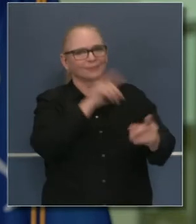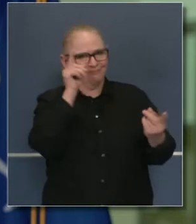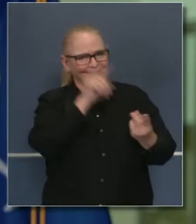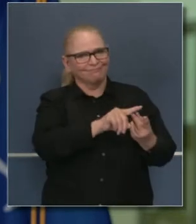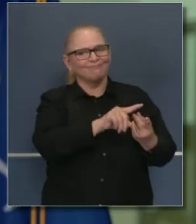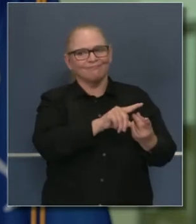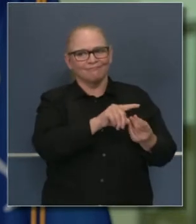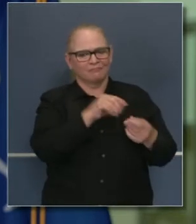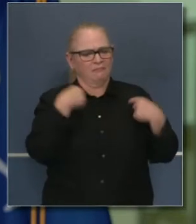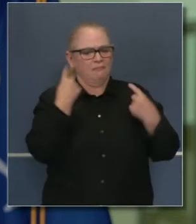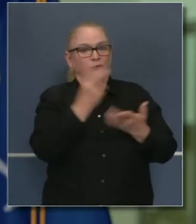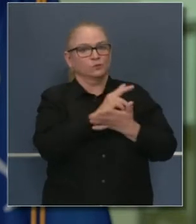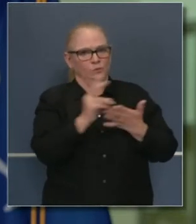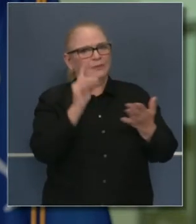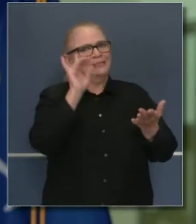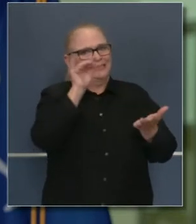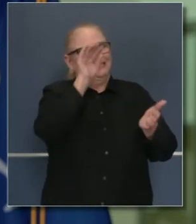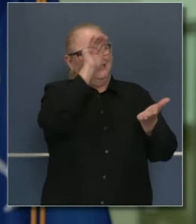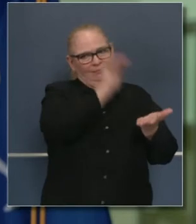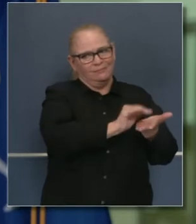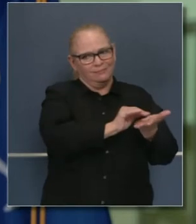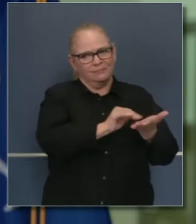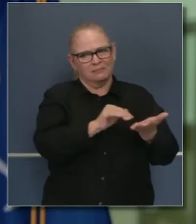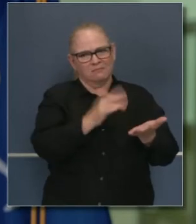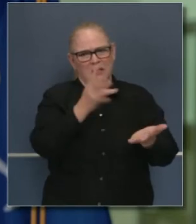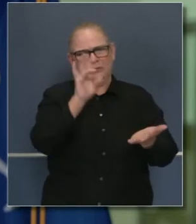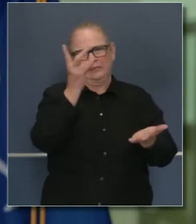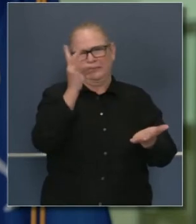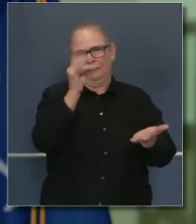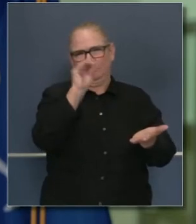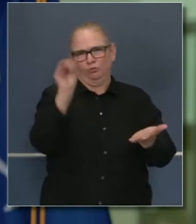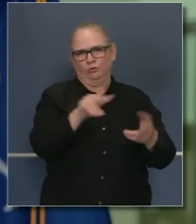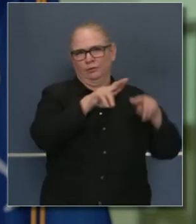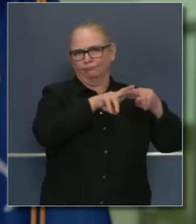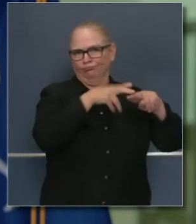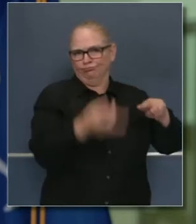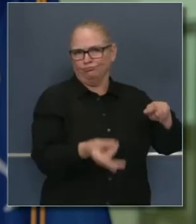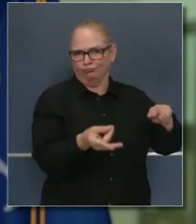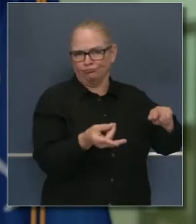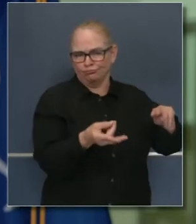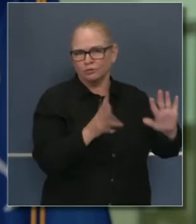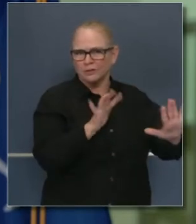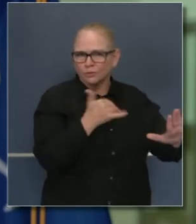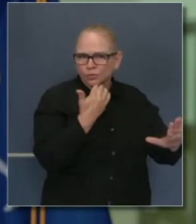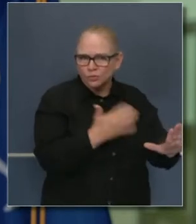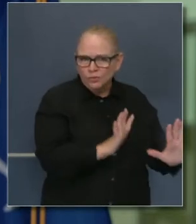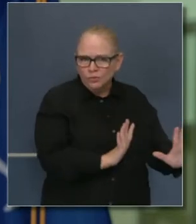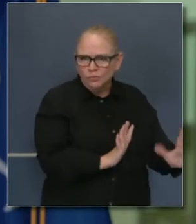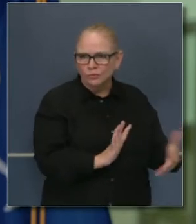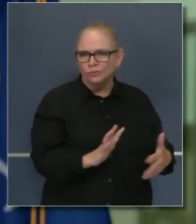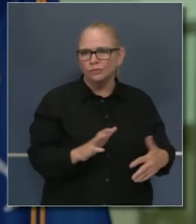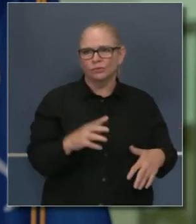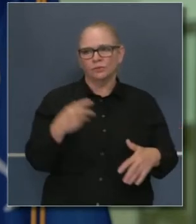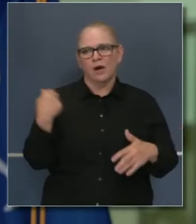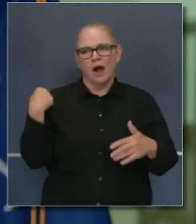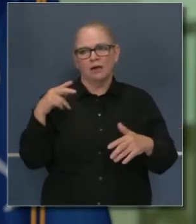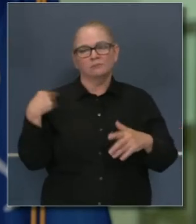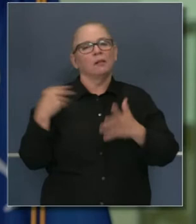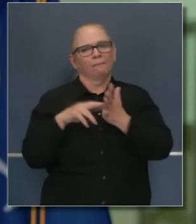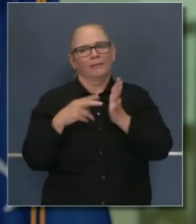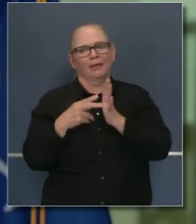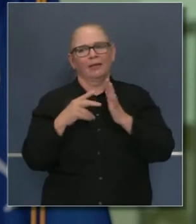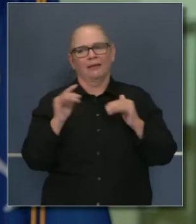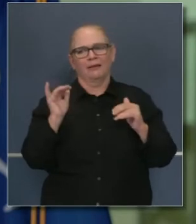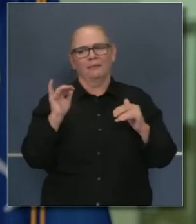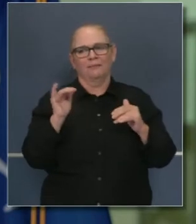mismos 14 días. Cerca de 17% de disminución en hospitalizaciones. Y debo notar que las hospitalizaciones han bajado 0